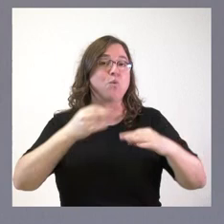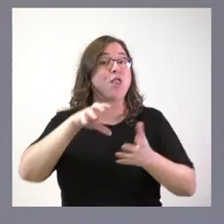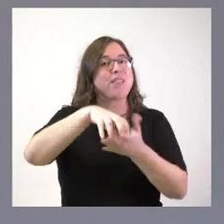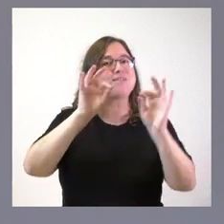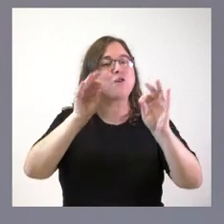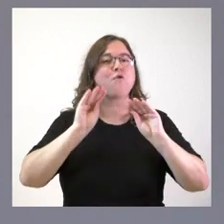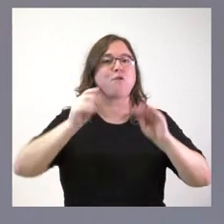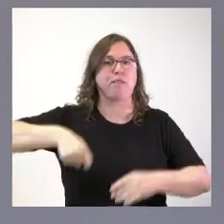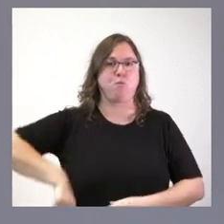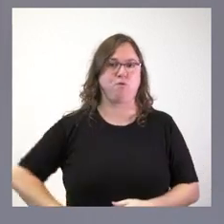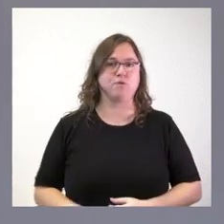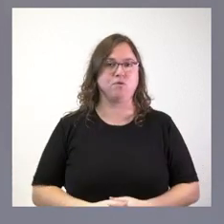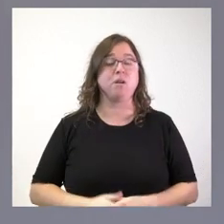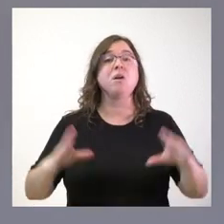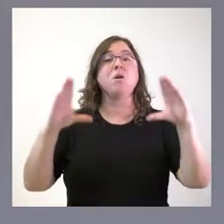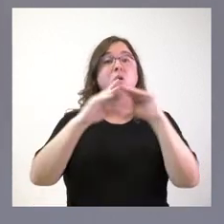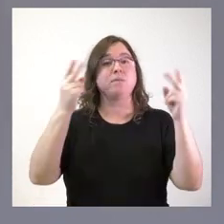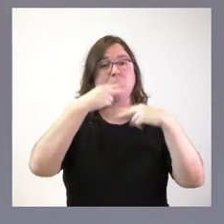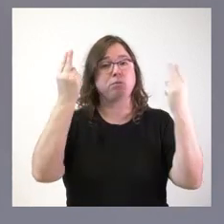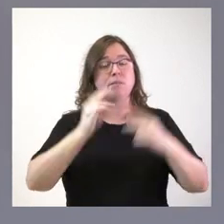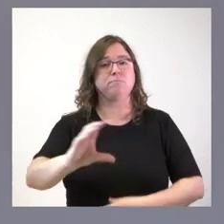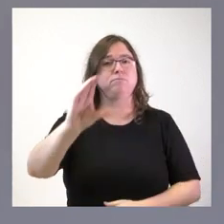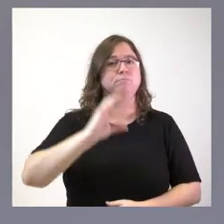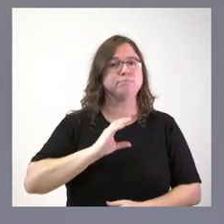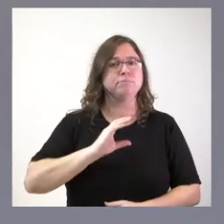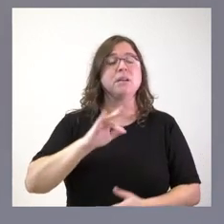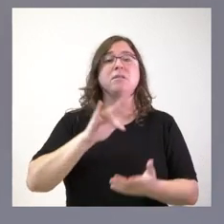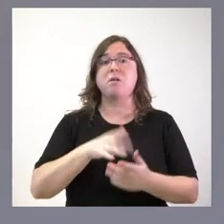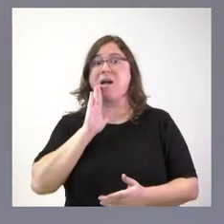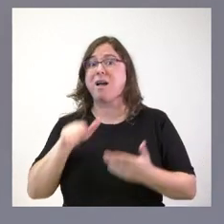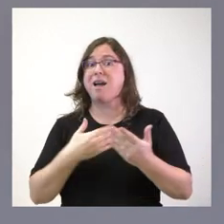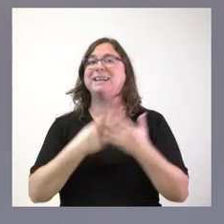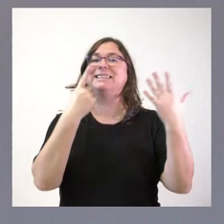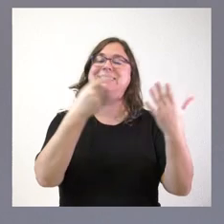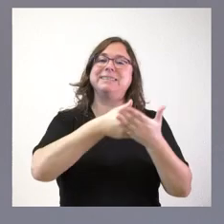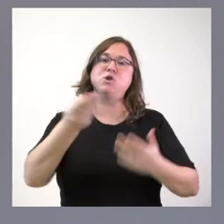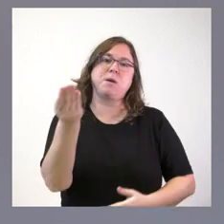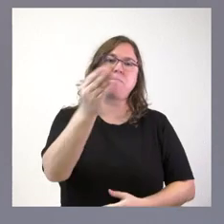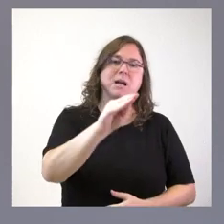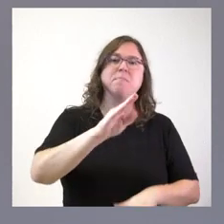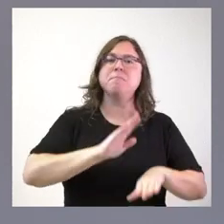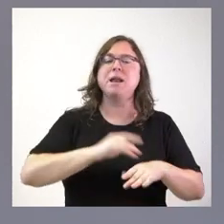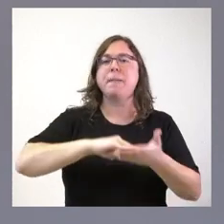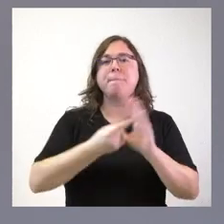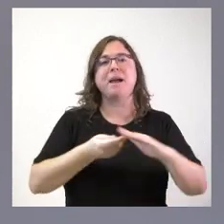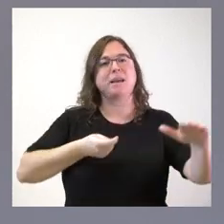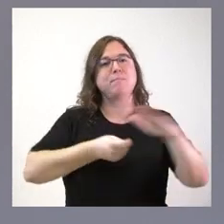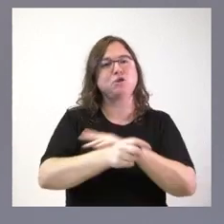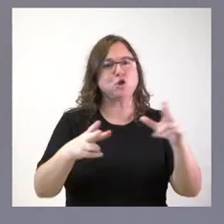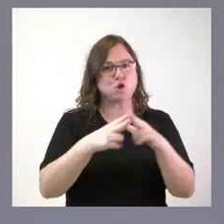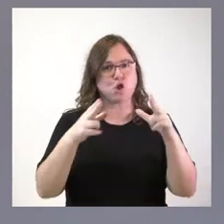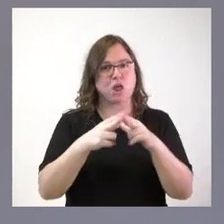profesional. Las universidades públicas van a recibir, además de todo lo dicho, 6 millones de euros adicionales para el plan de inversiones sociales